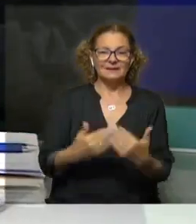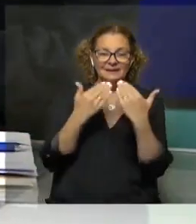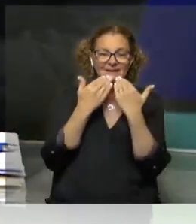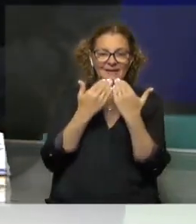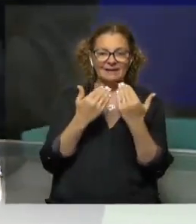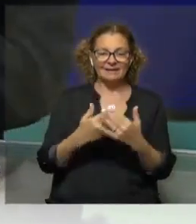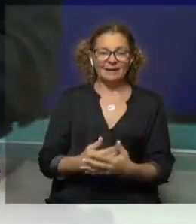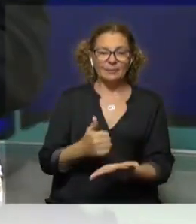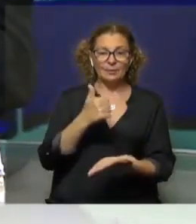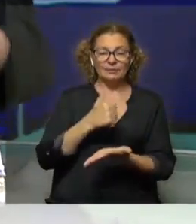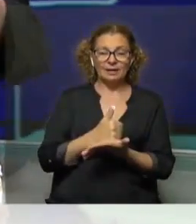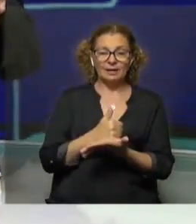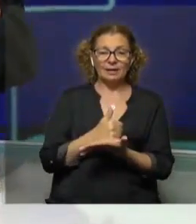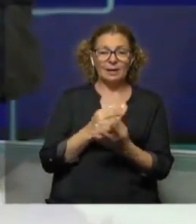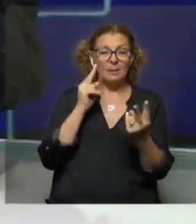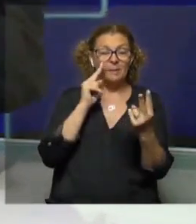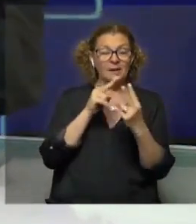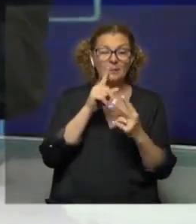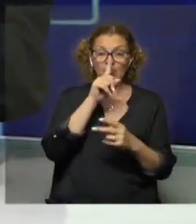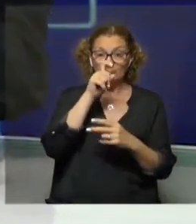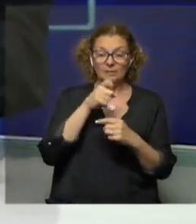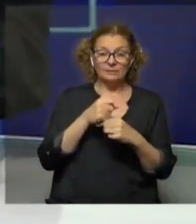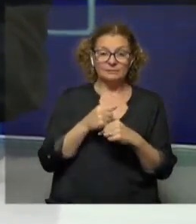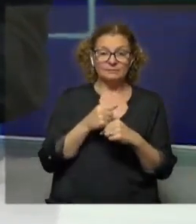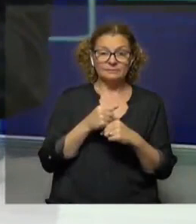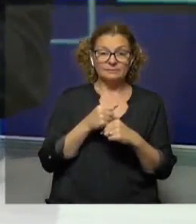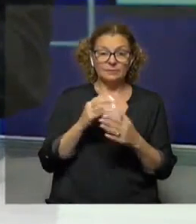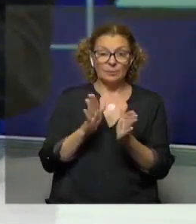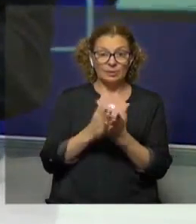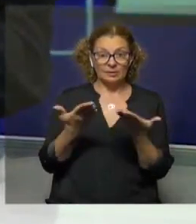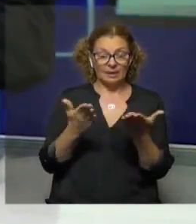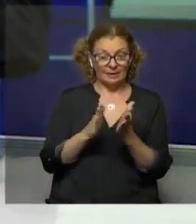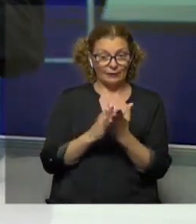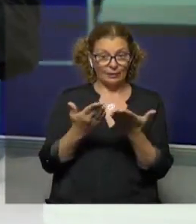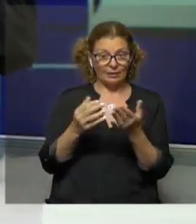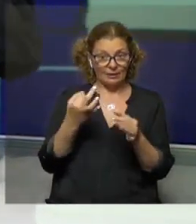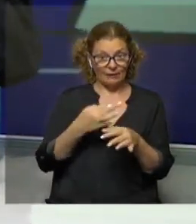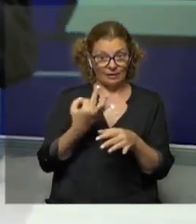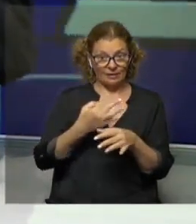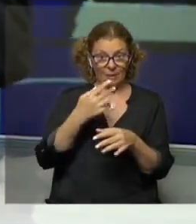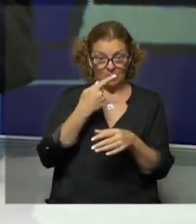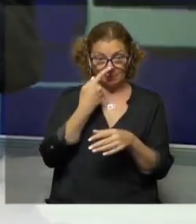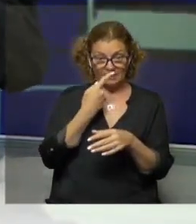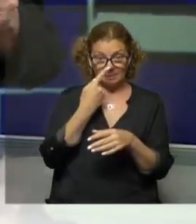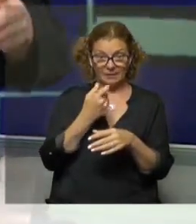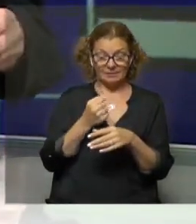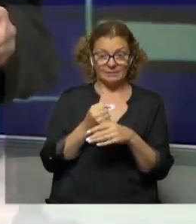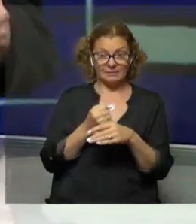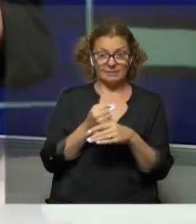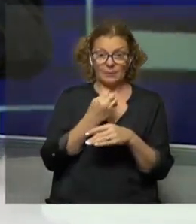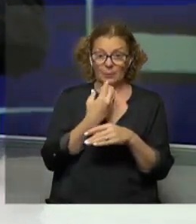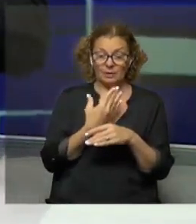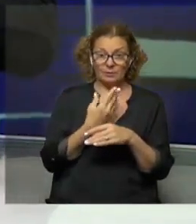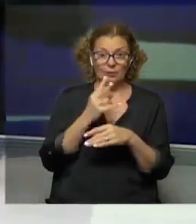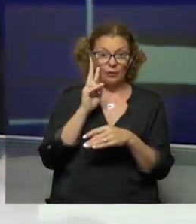Gracias por estar acá en Mía Montevideo y gracias por este libro, que la verdad es muy interesante, ¿no? Y que, bueno,